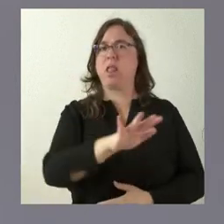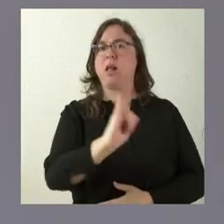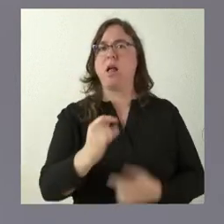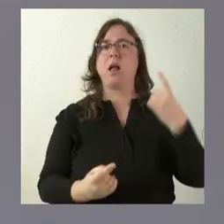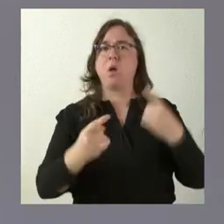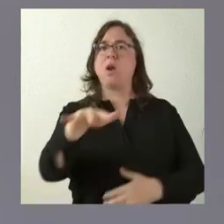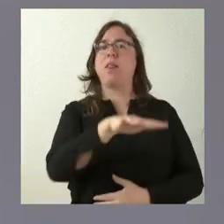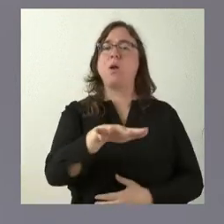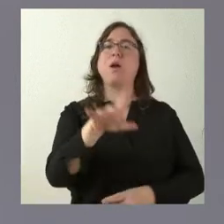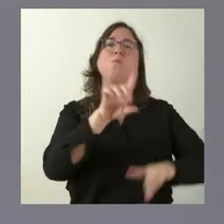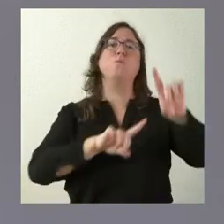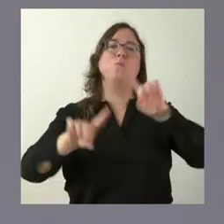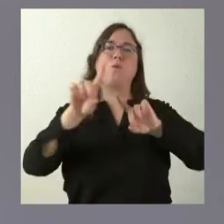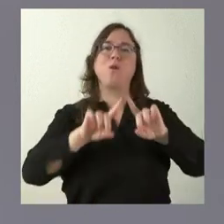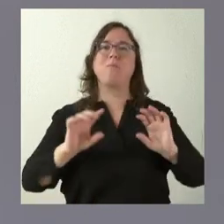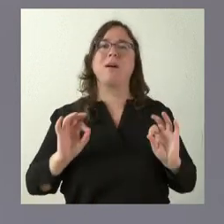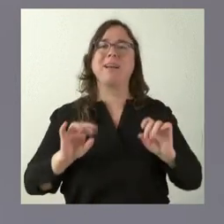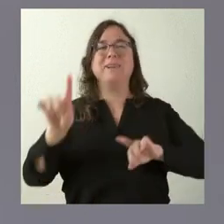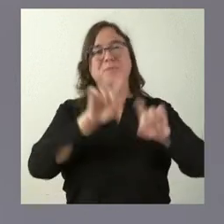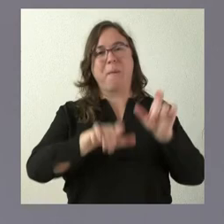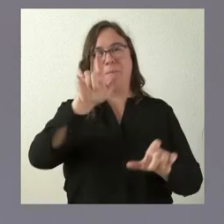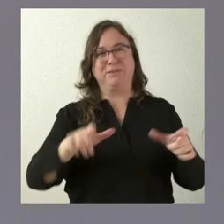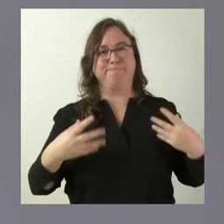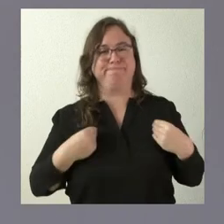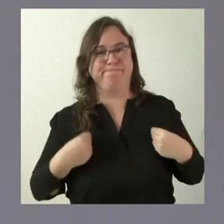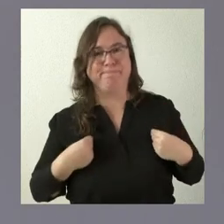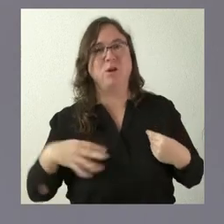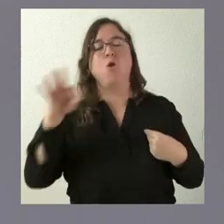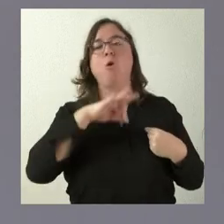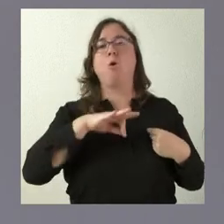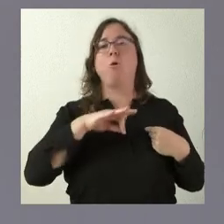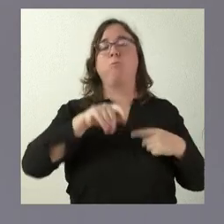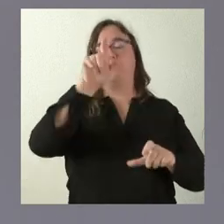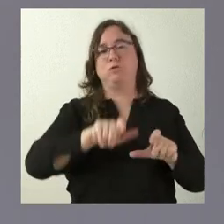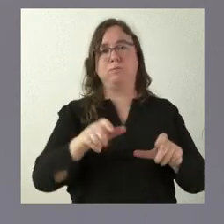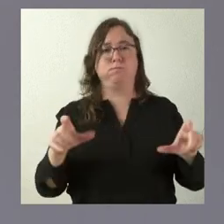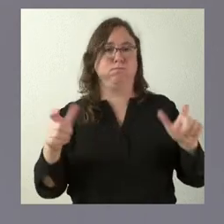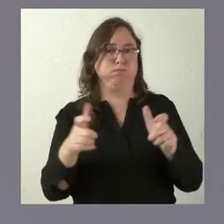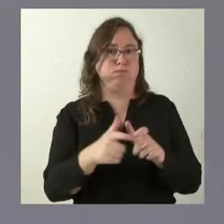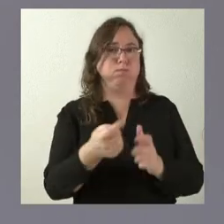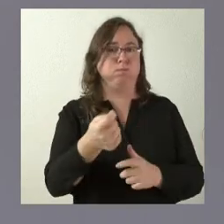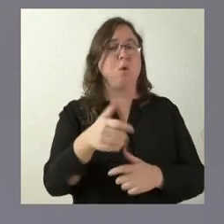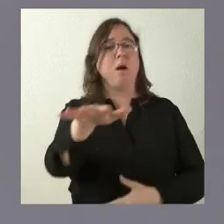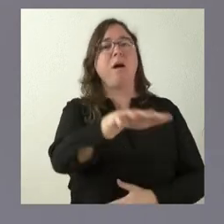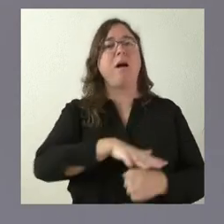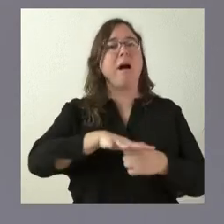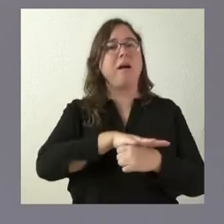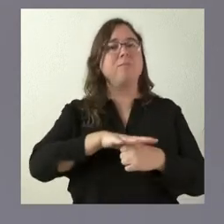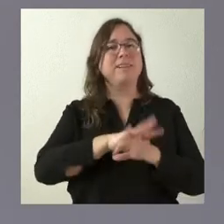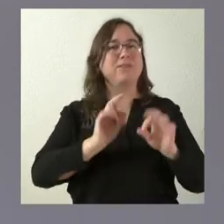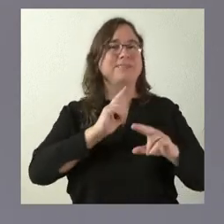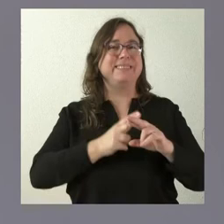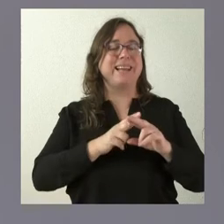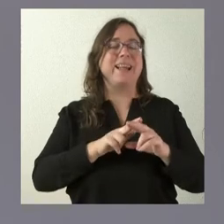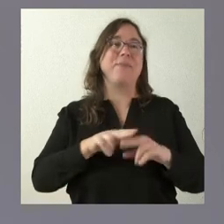tienen problemas de población y de despoblación en este caso en el ámbito de lo denominado